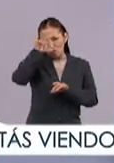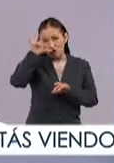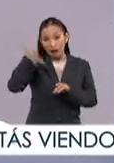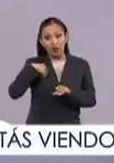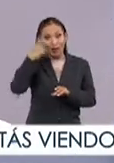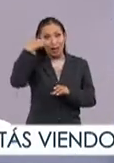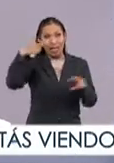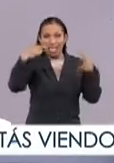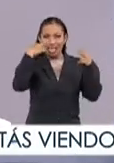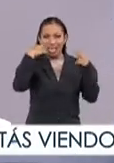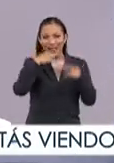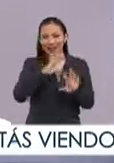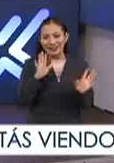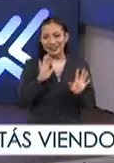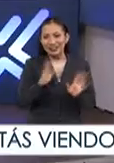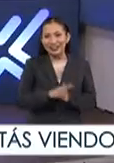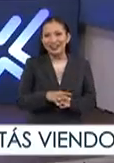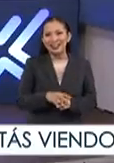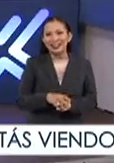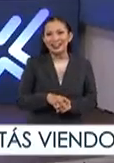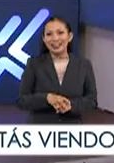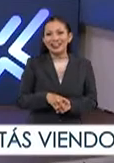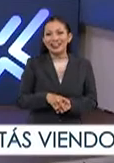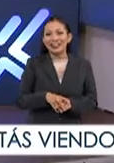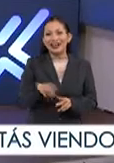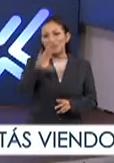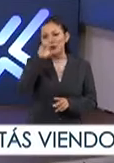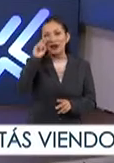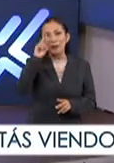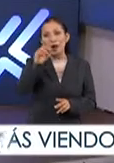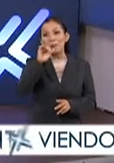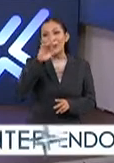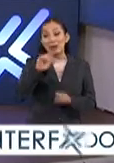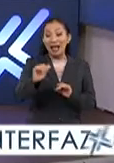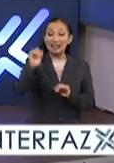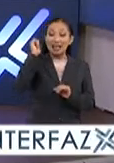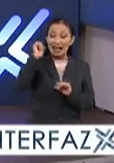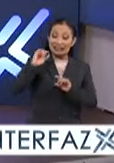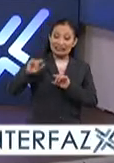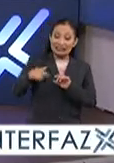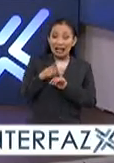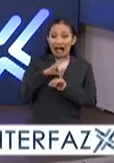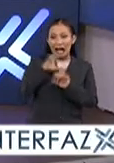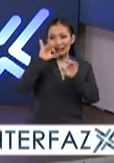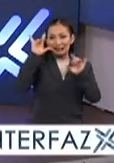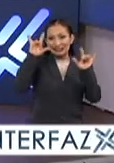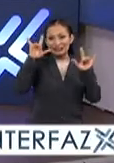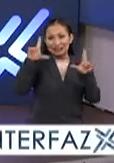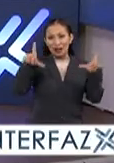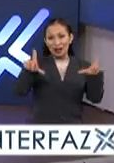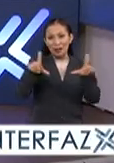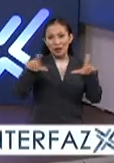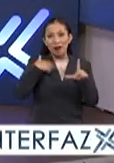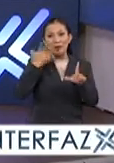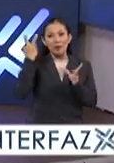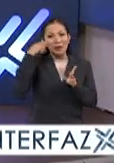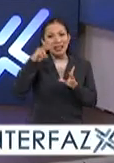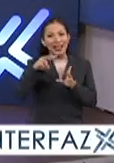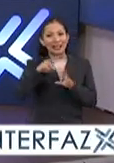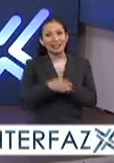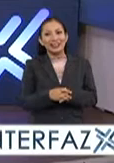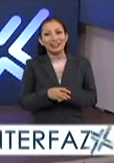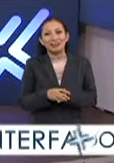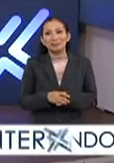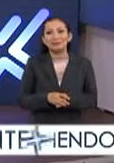que a mí, pero a un lado para que veamos... Obviamente a Omar, pero detrás de él está la pantalla. Parezco que yo estaba en el viaje, mira,